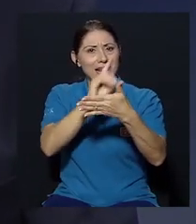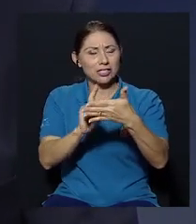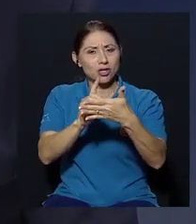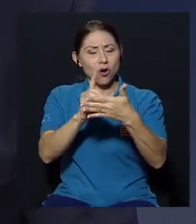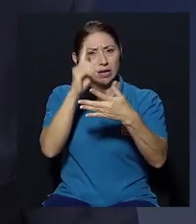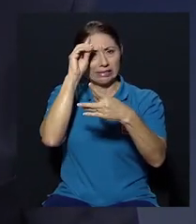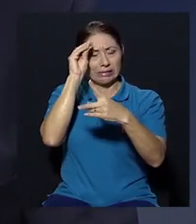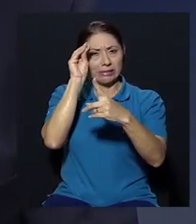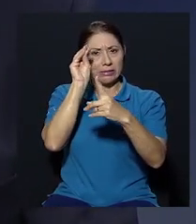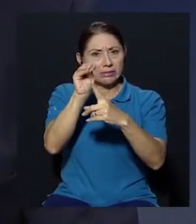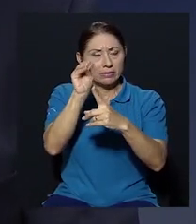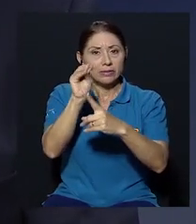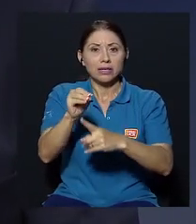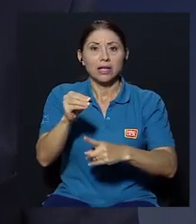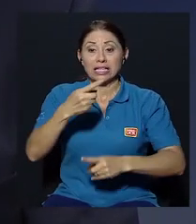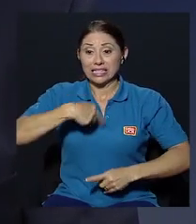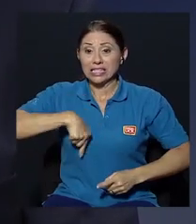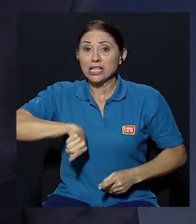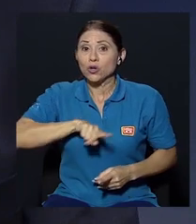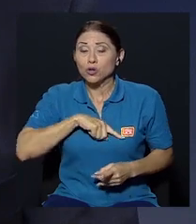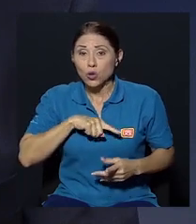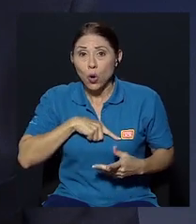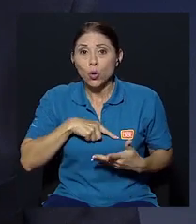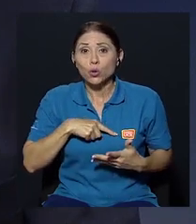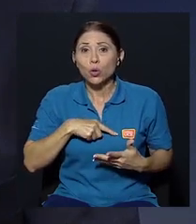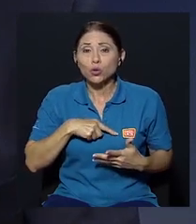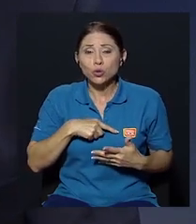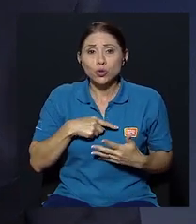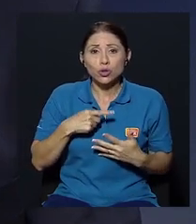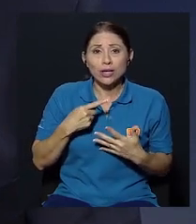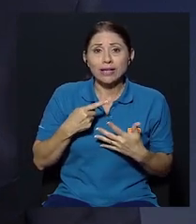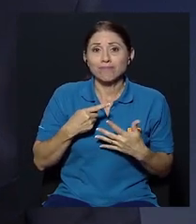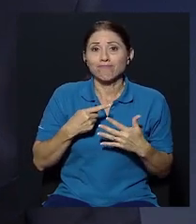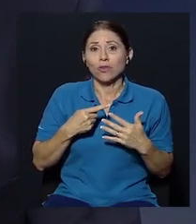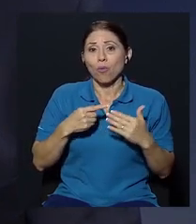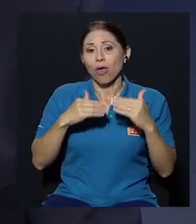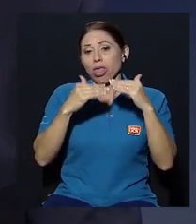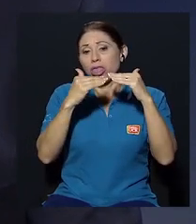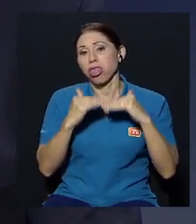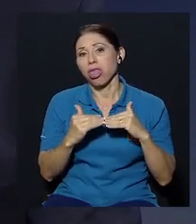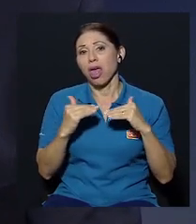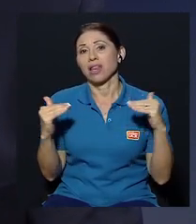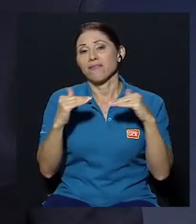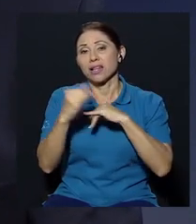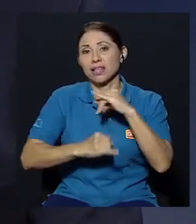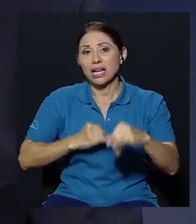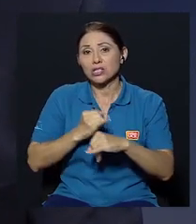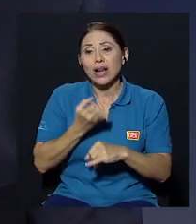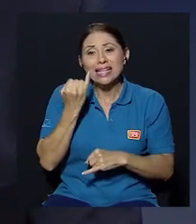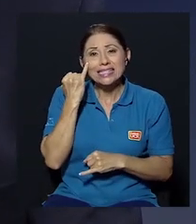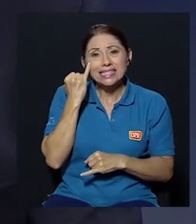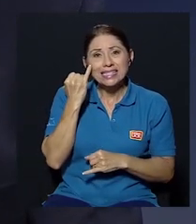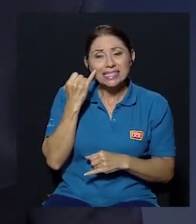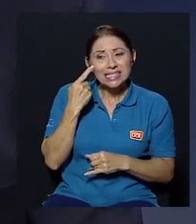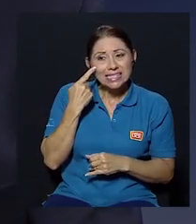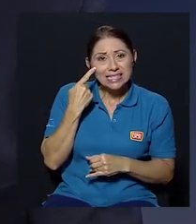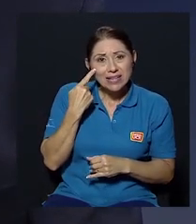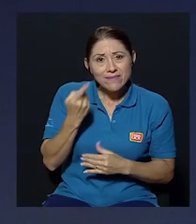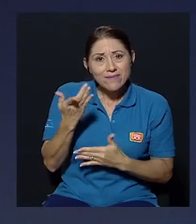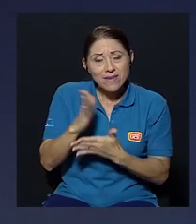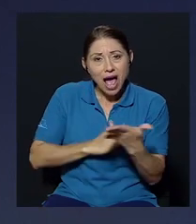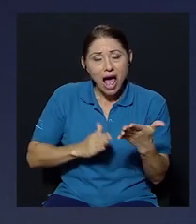perderíamos prestigio internacional si algún viso de discriminación por alguna razón tuviese